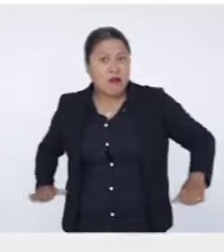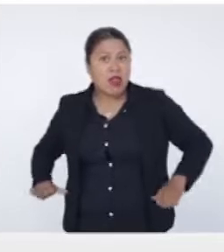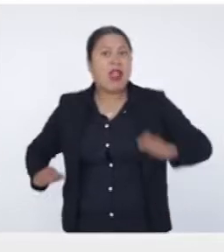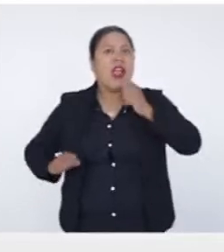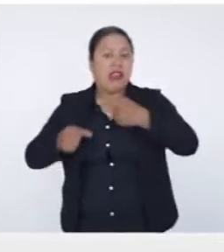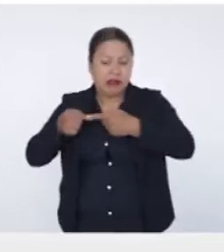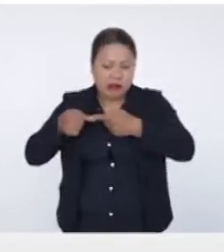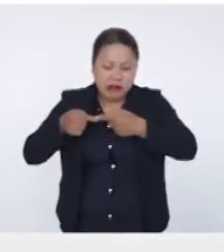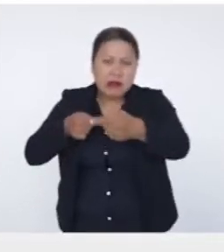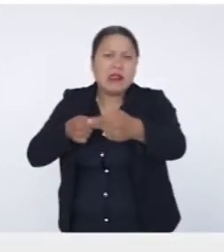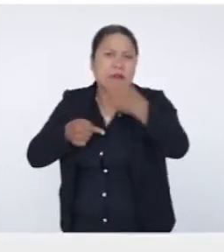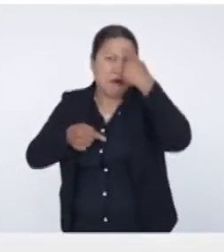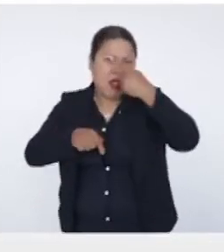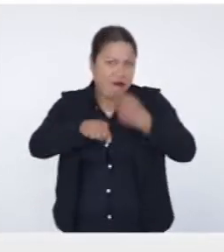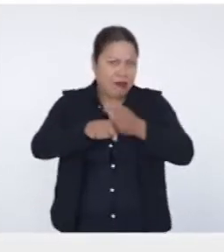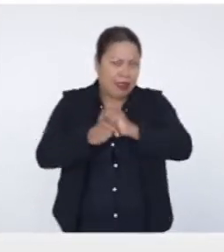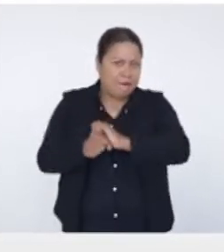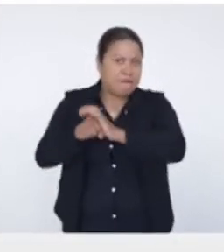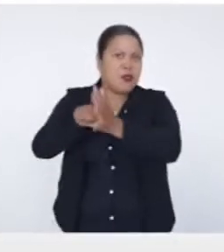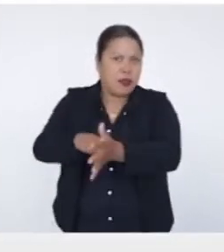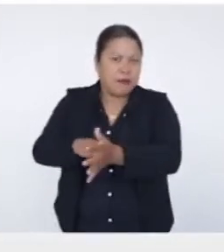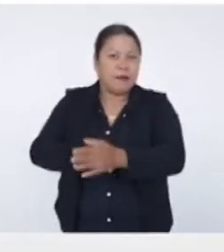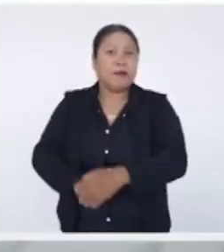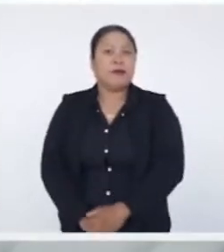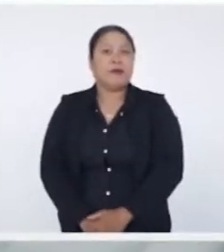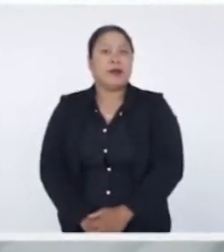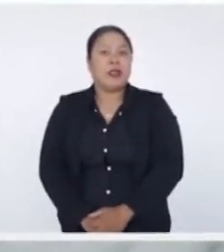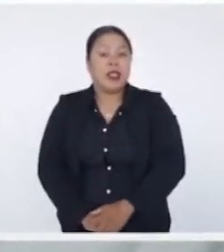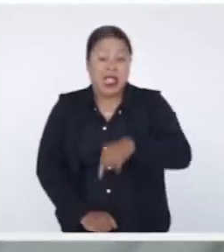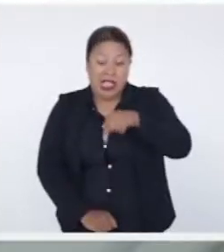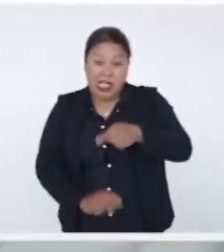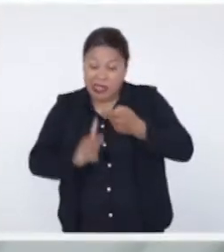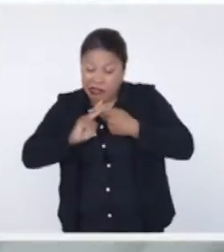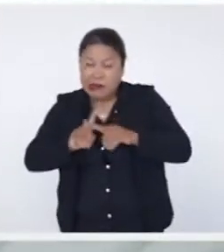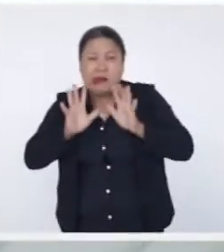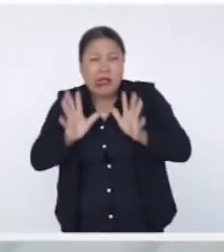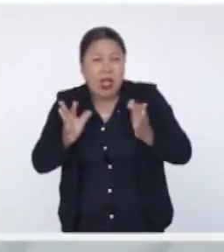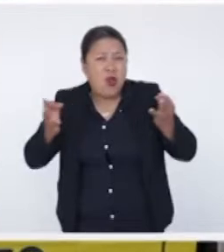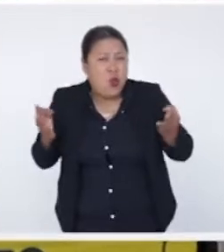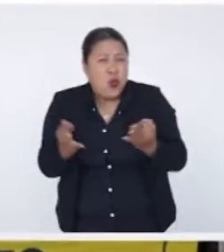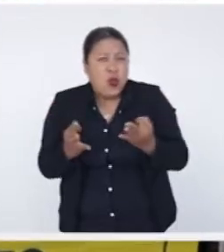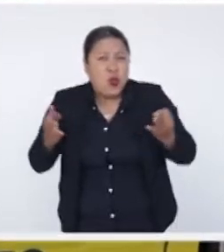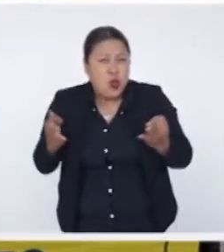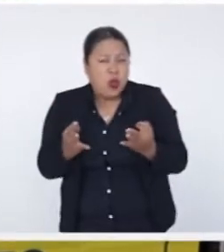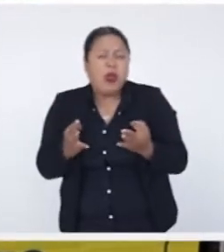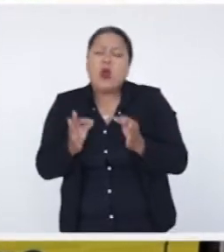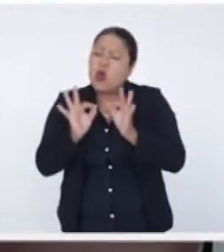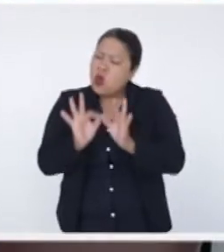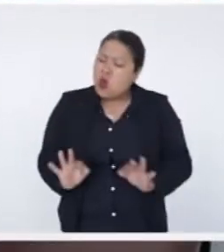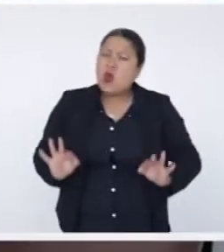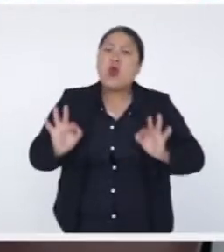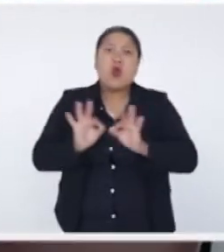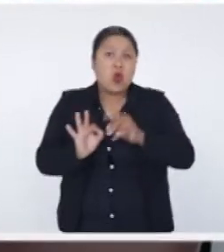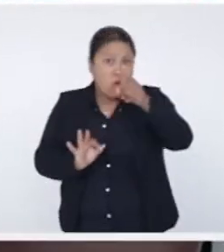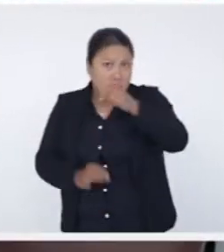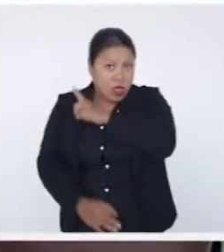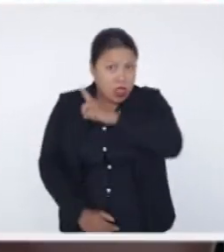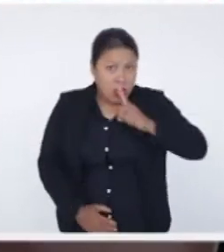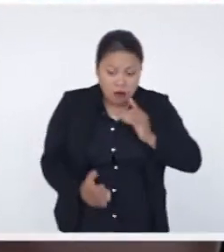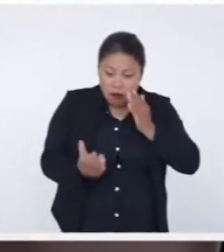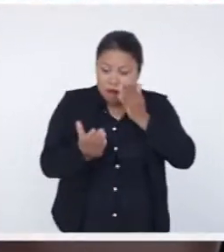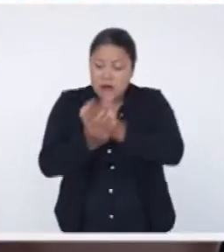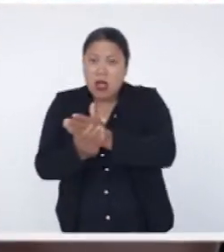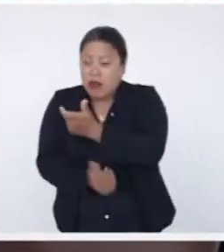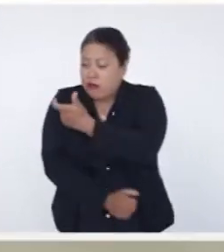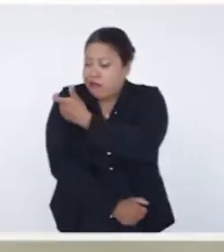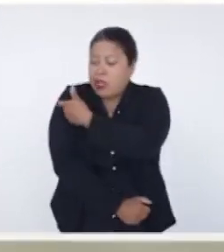llevaremos a cabo en torno a la pandemia. En esta época invernal es fundamental que acudas a tu centro